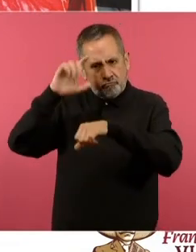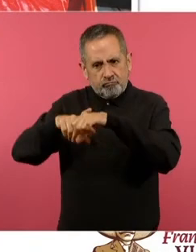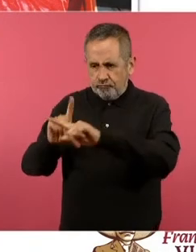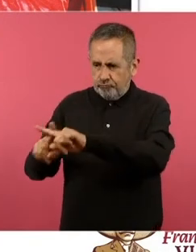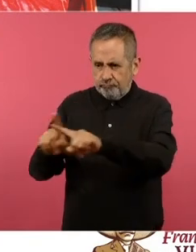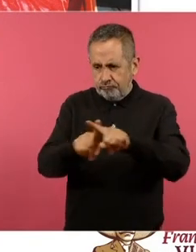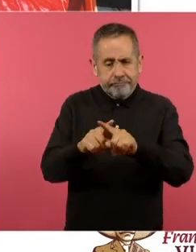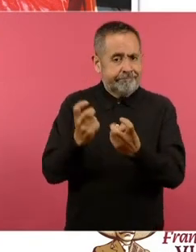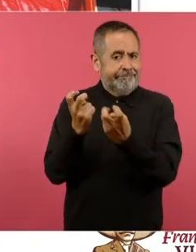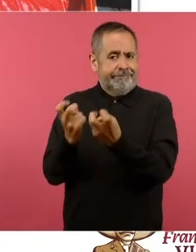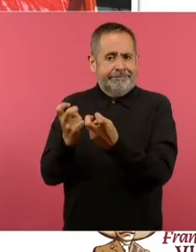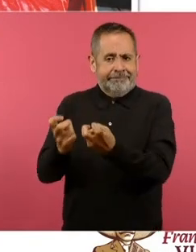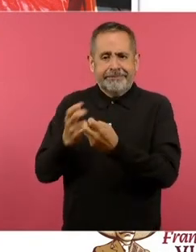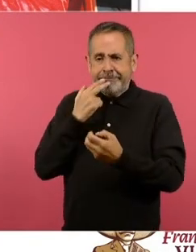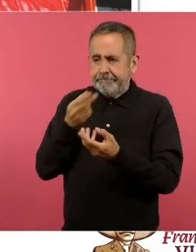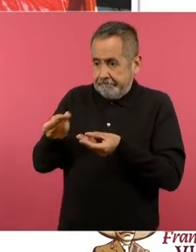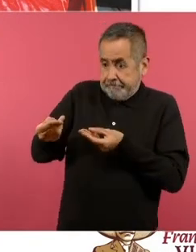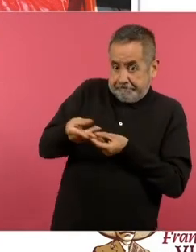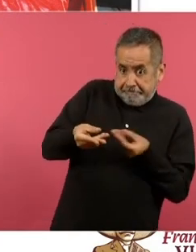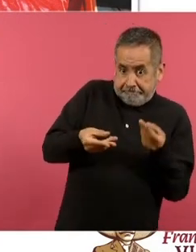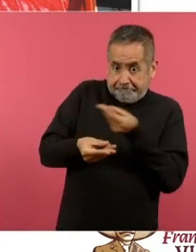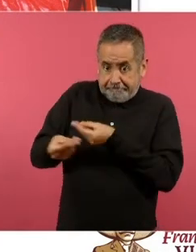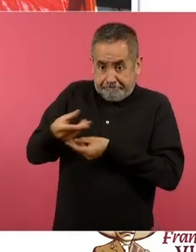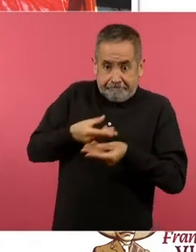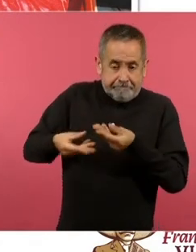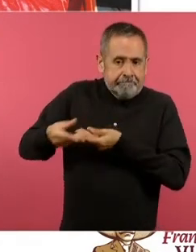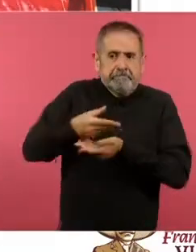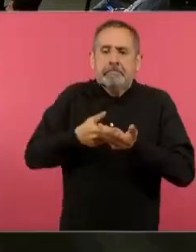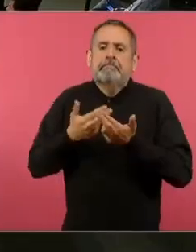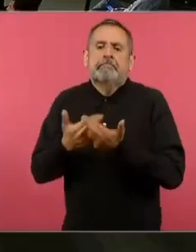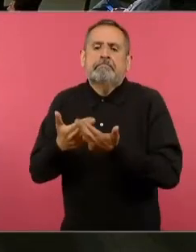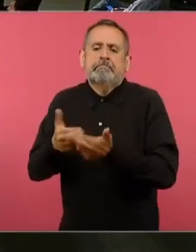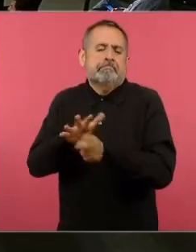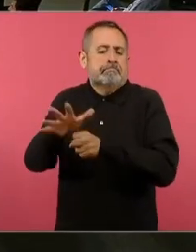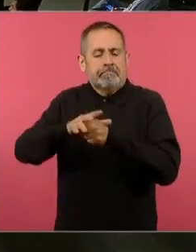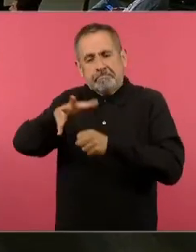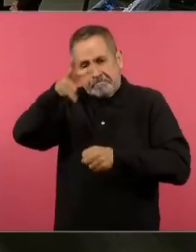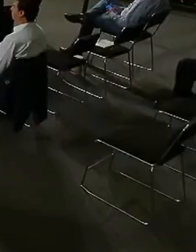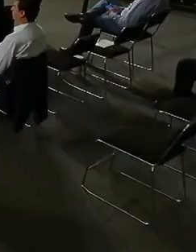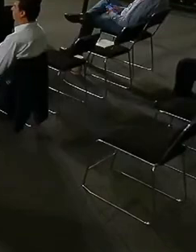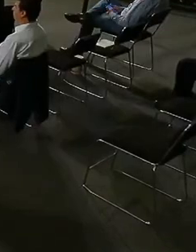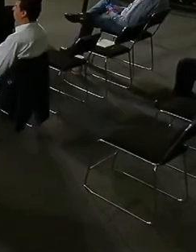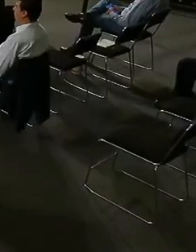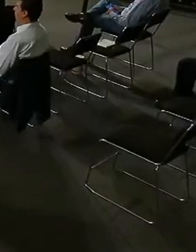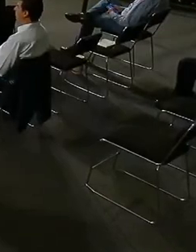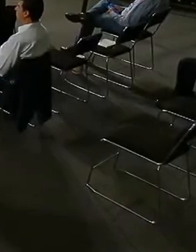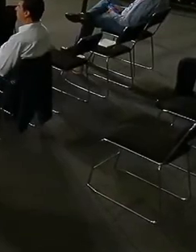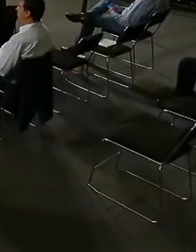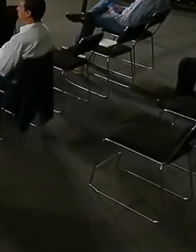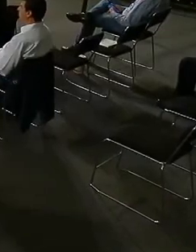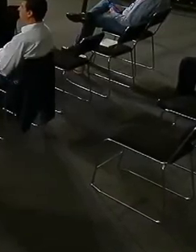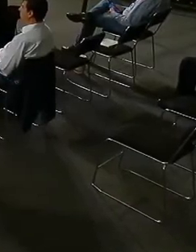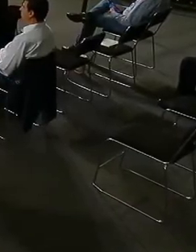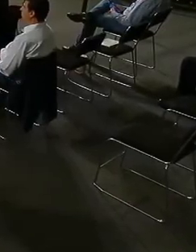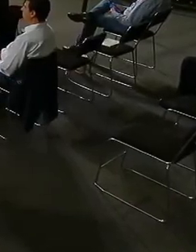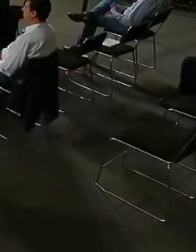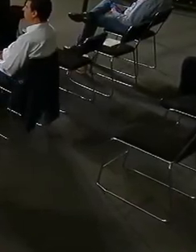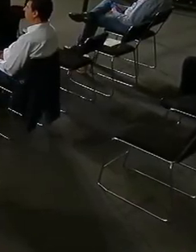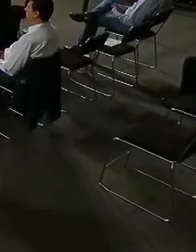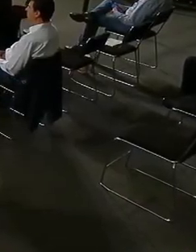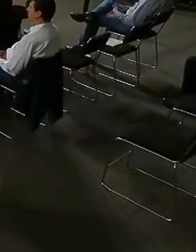pues la diversidad va a ser lo que caracterice la escuela mexicana y que desarrollen aprendizajes